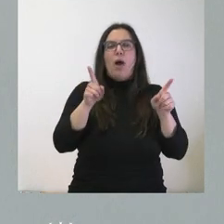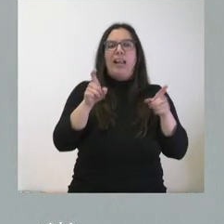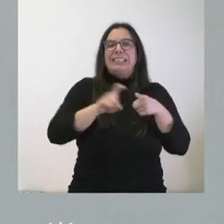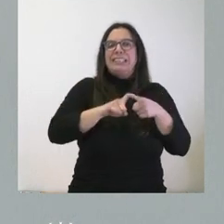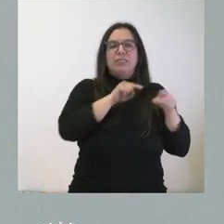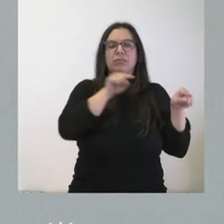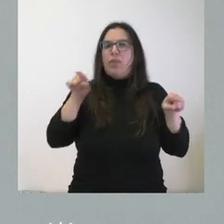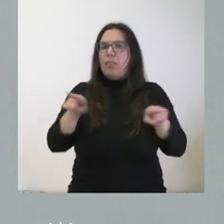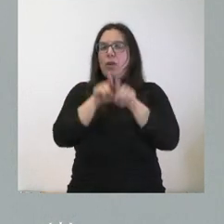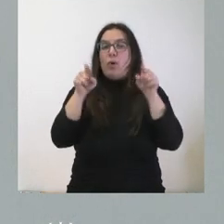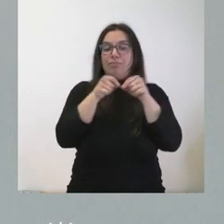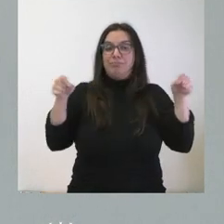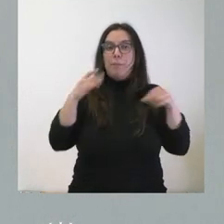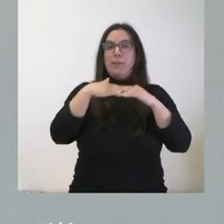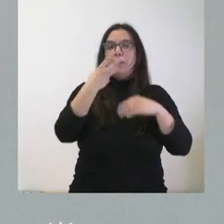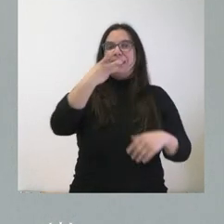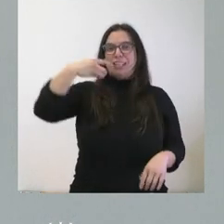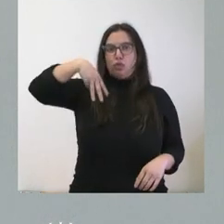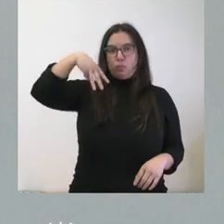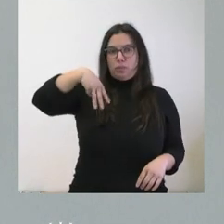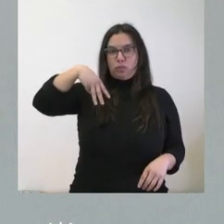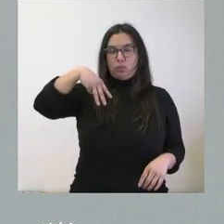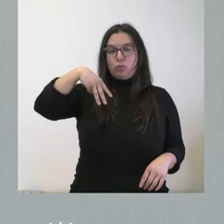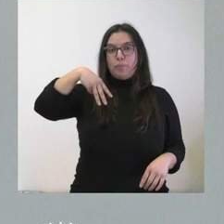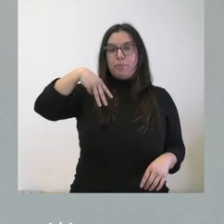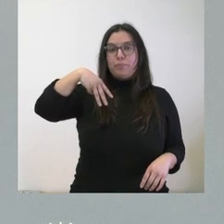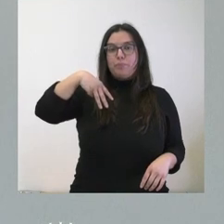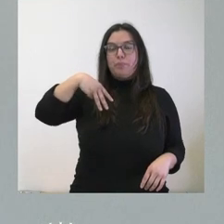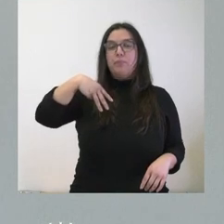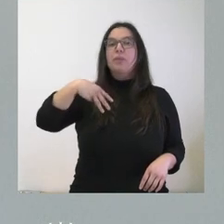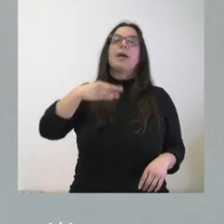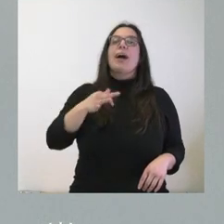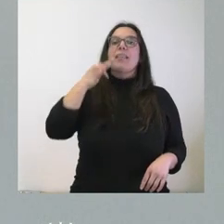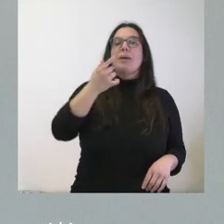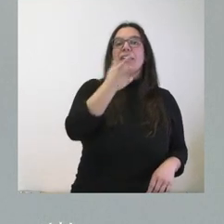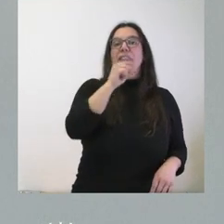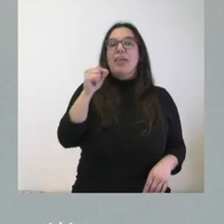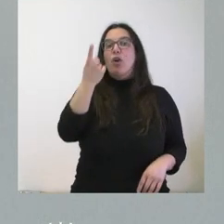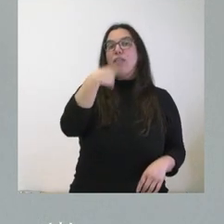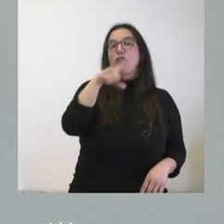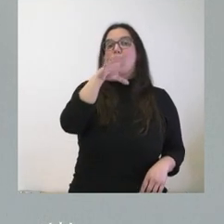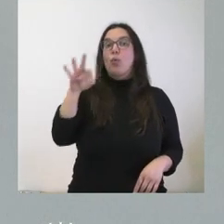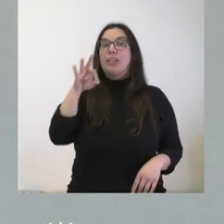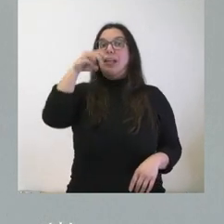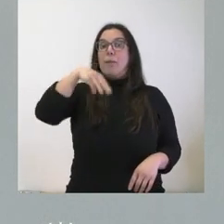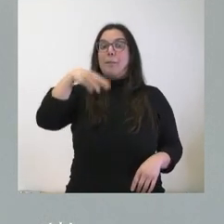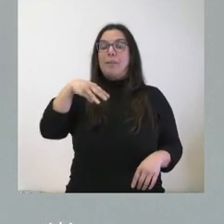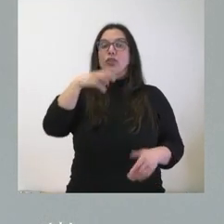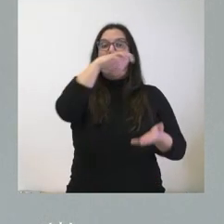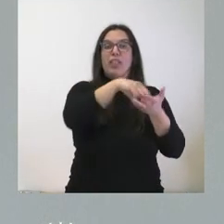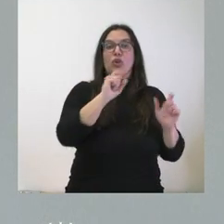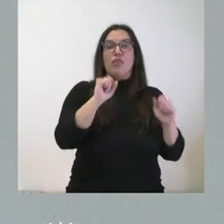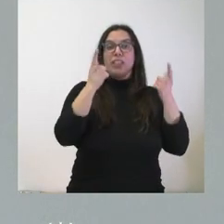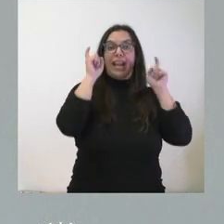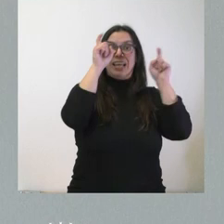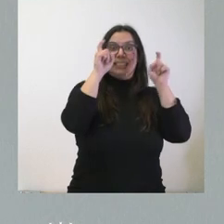distancia mínima es de 300 metros y se aumenta de más de 100 a 150 metros la distancia de estos establecimientos a centros oficiales de